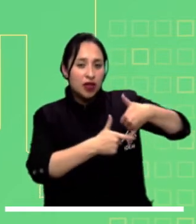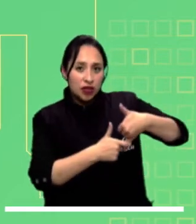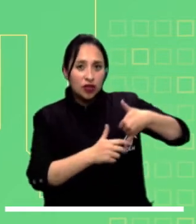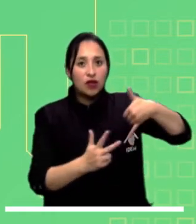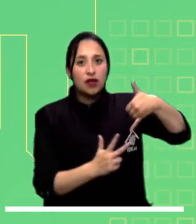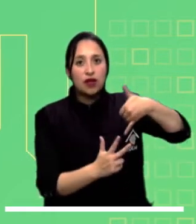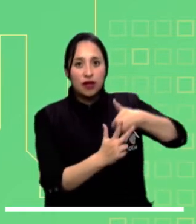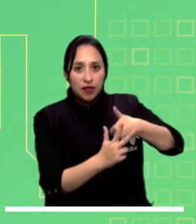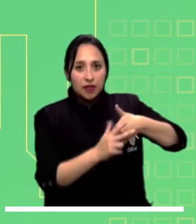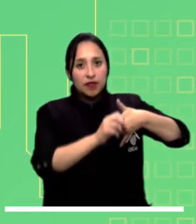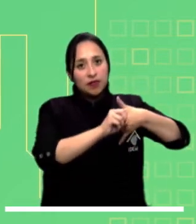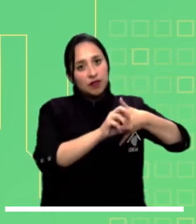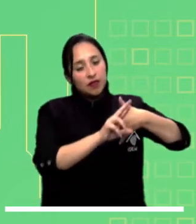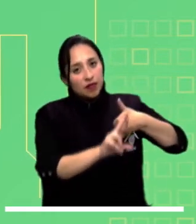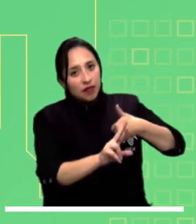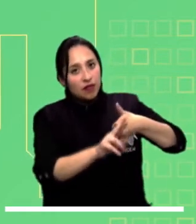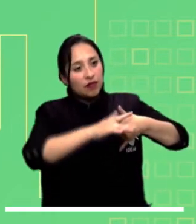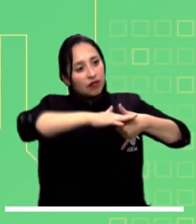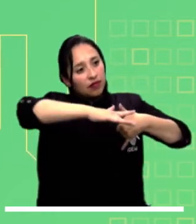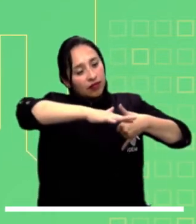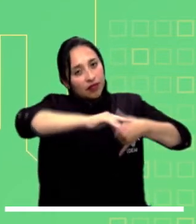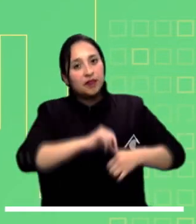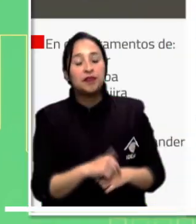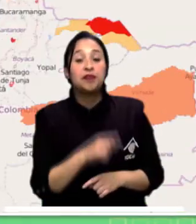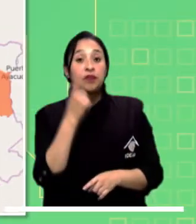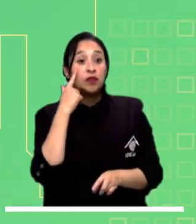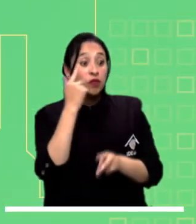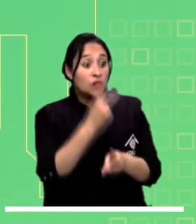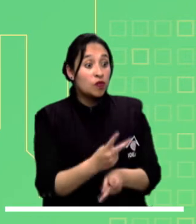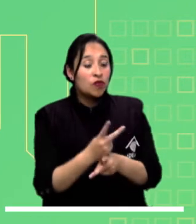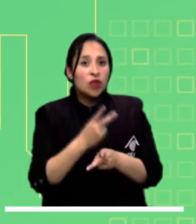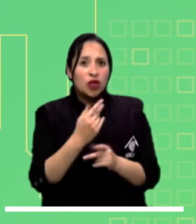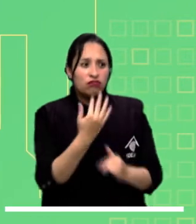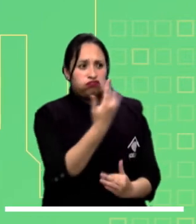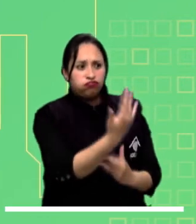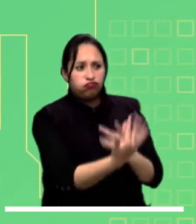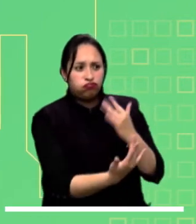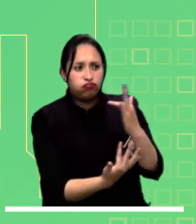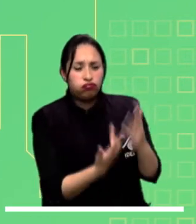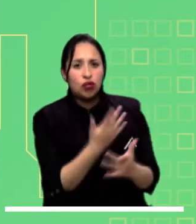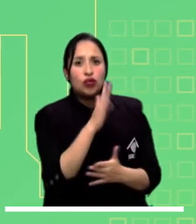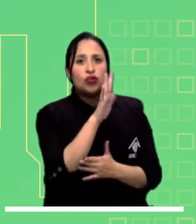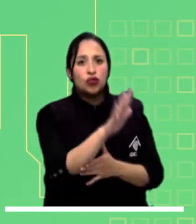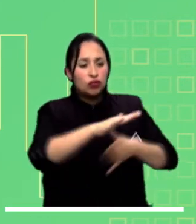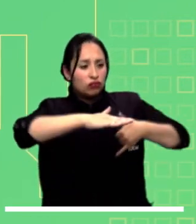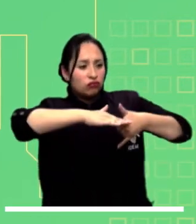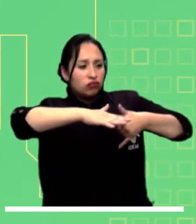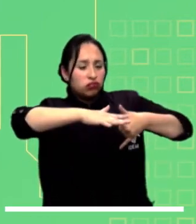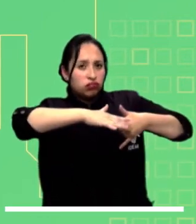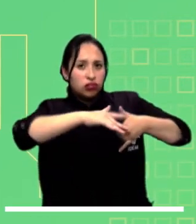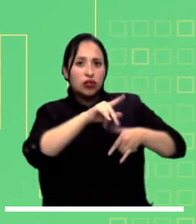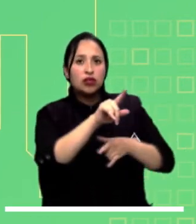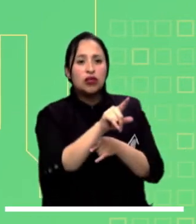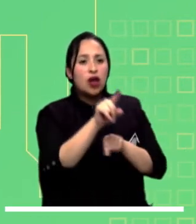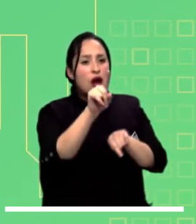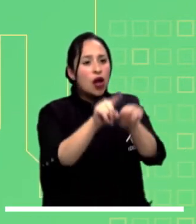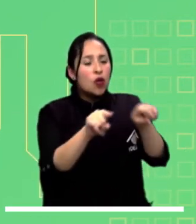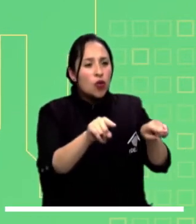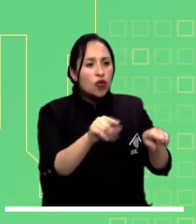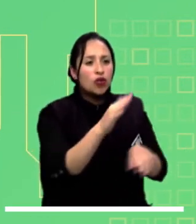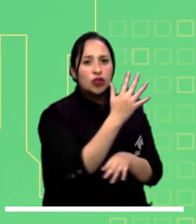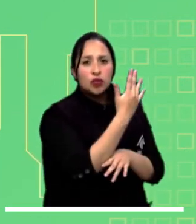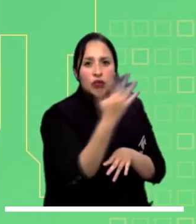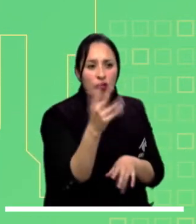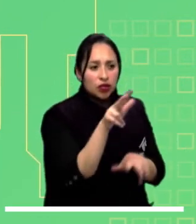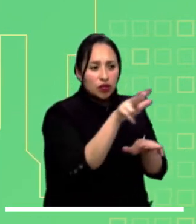recorren las regiones Amazónica, Andina, Orinoquía y Pacífica. Se advierten posibles incendios forestales en varios departamentos del Caribe y